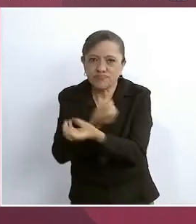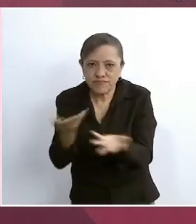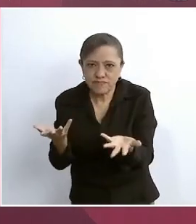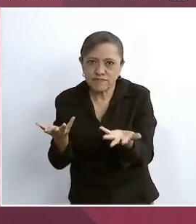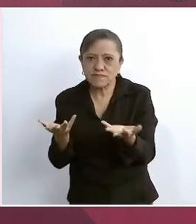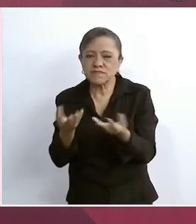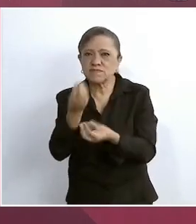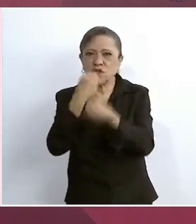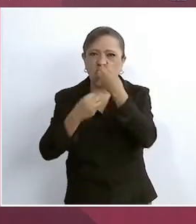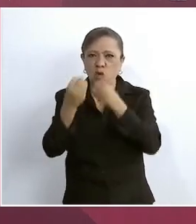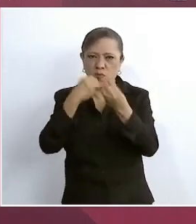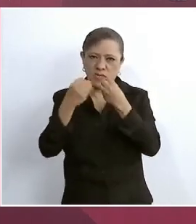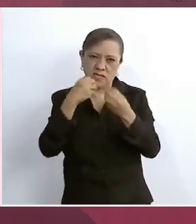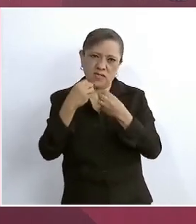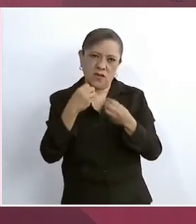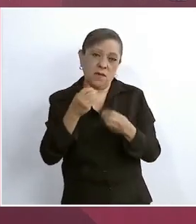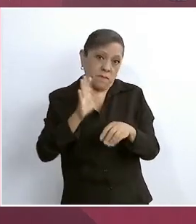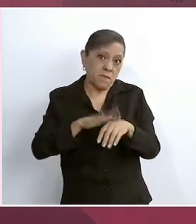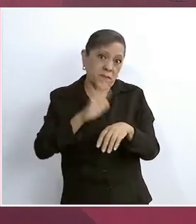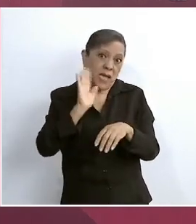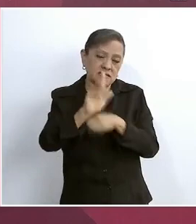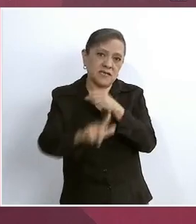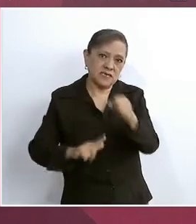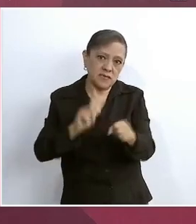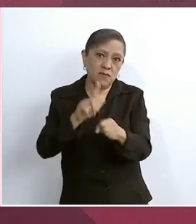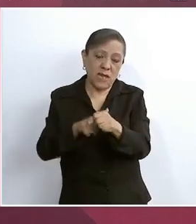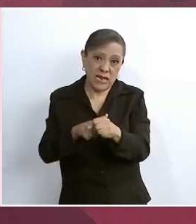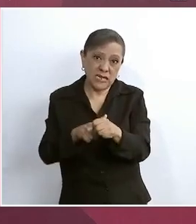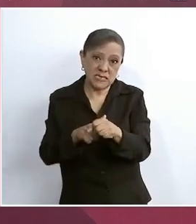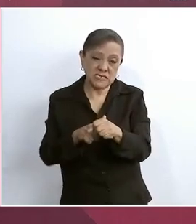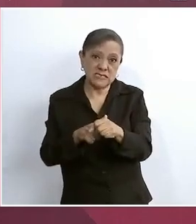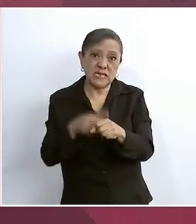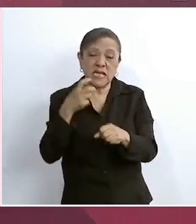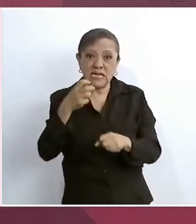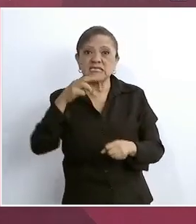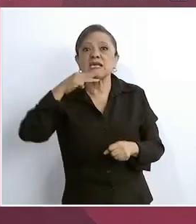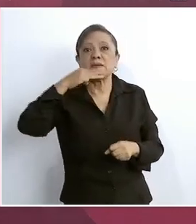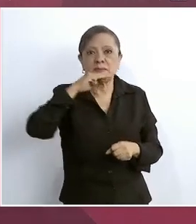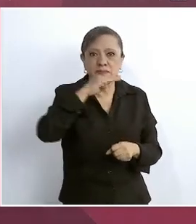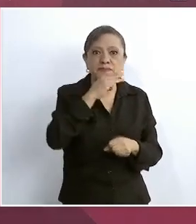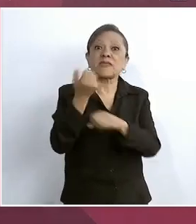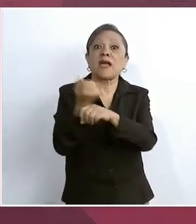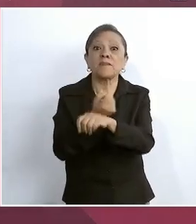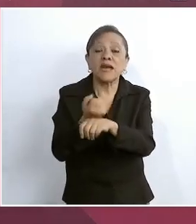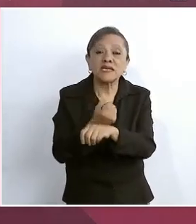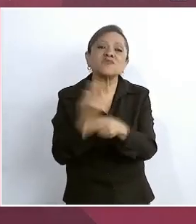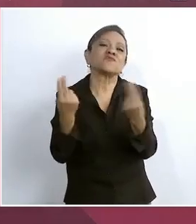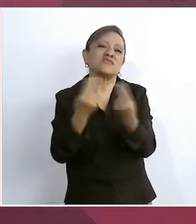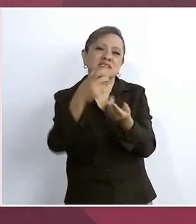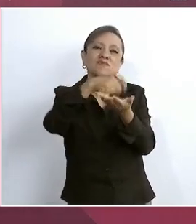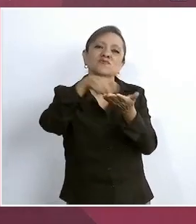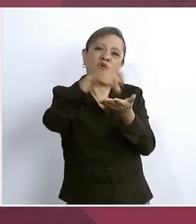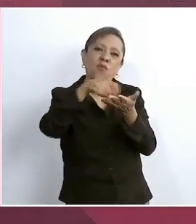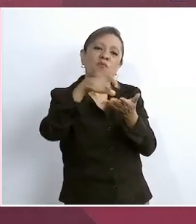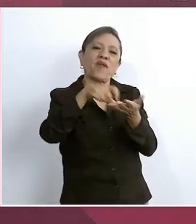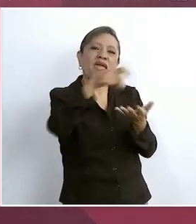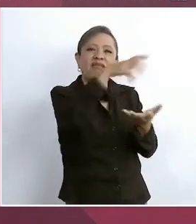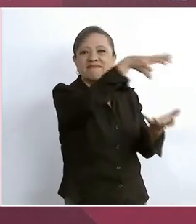pecuario, sobre todo, para dar alimento a